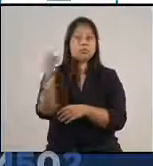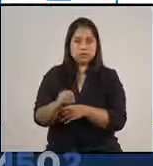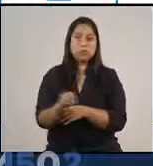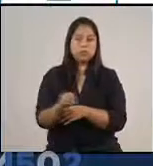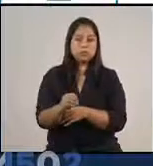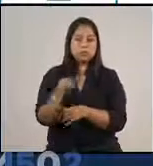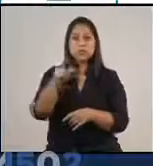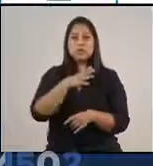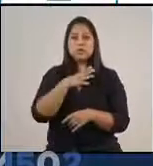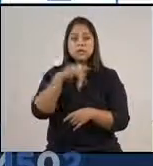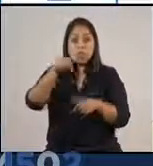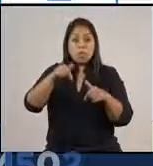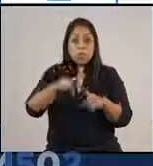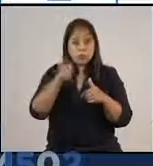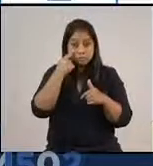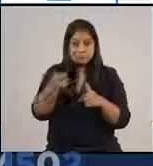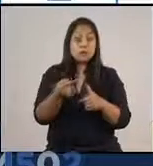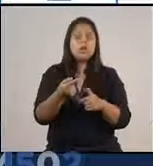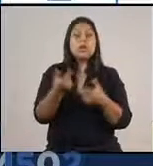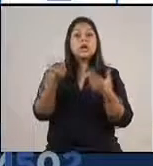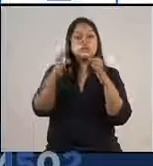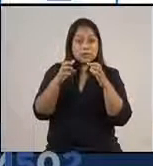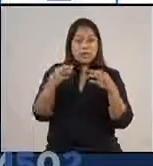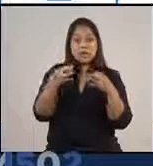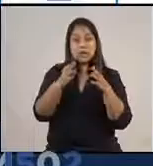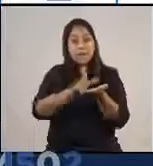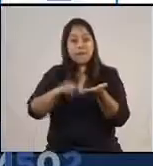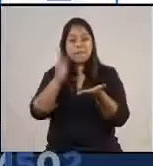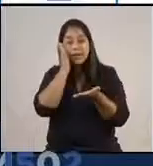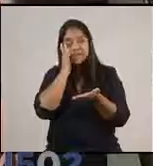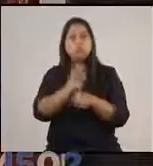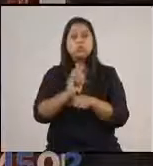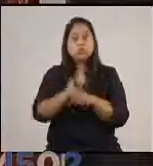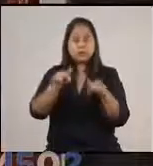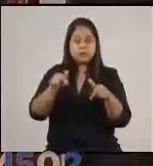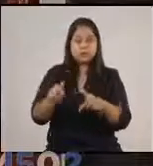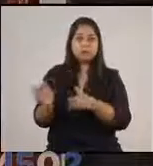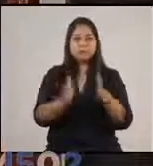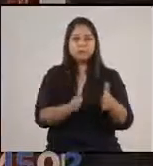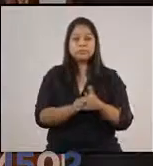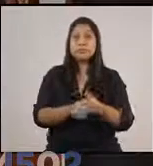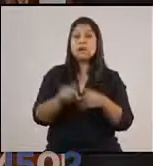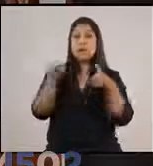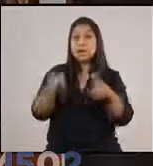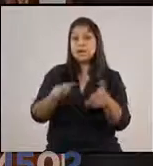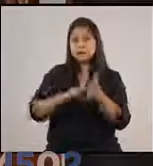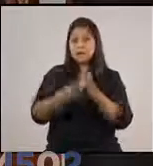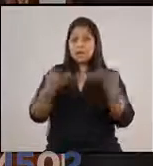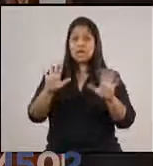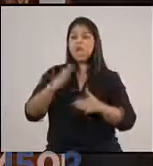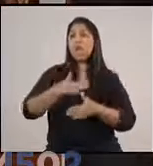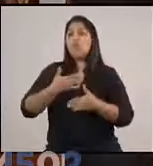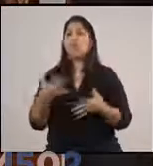que tenemos el día de hoy en las camas destinadas a COVID-19. Esto no significa que debamos confiarnos,